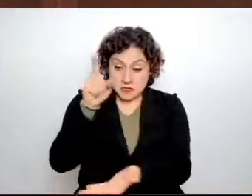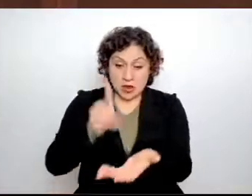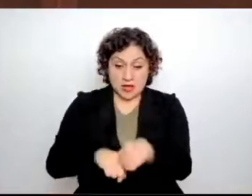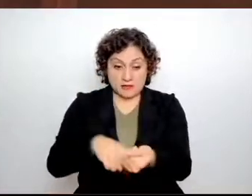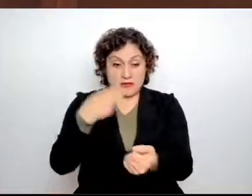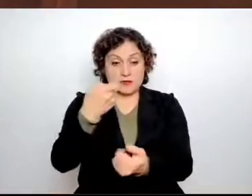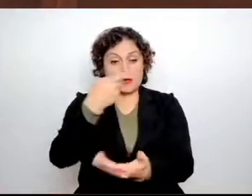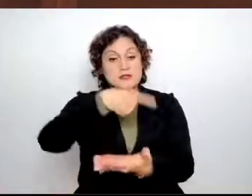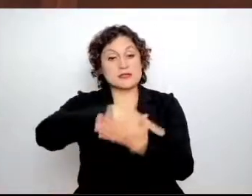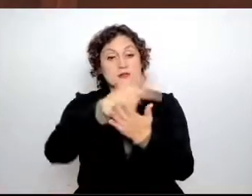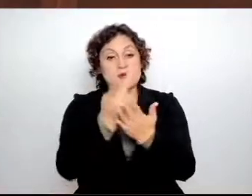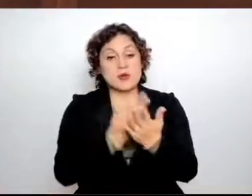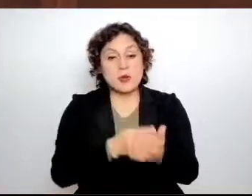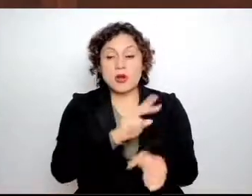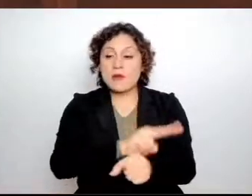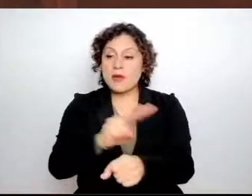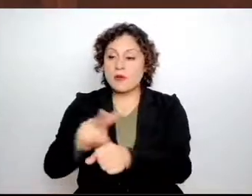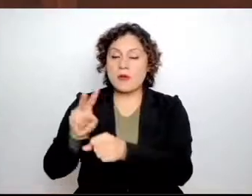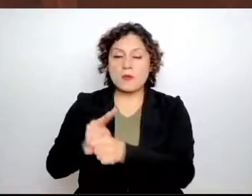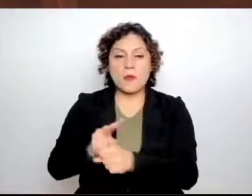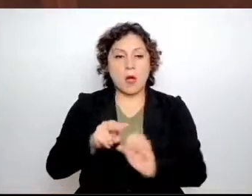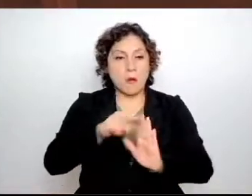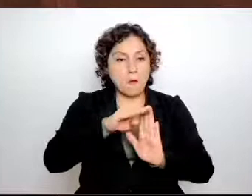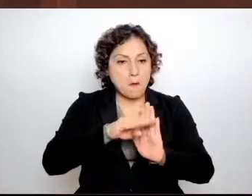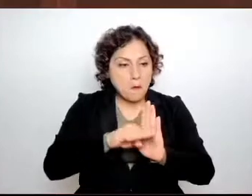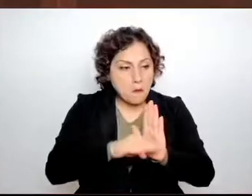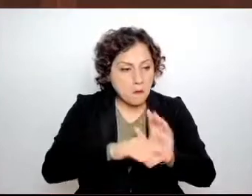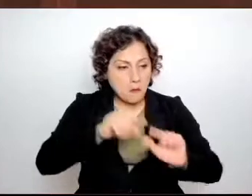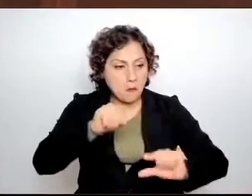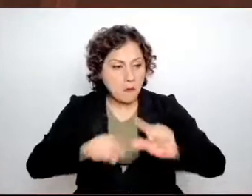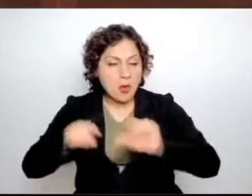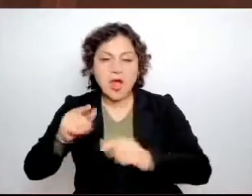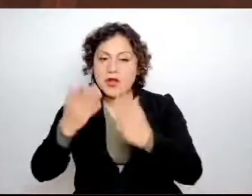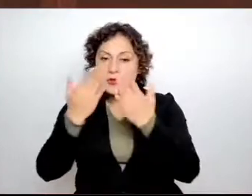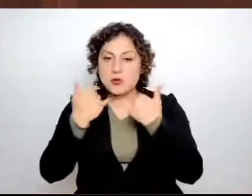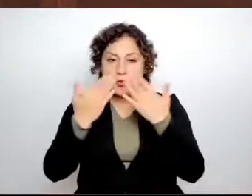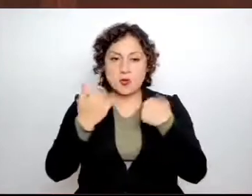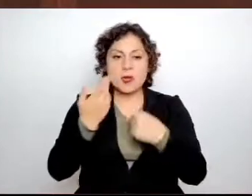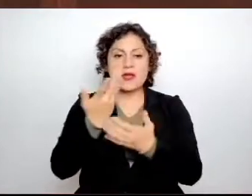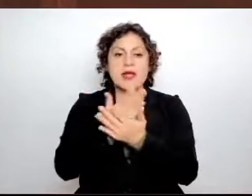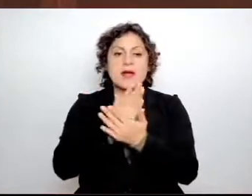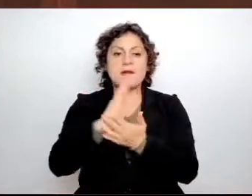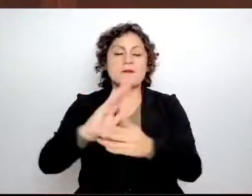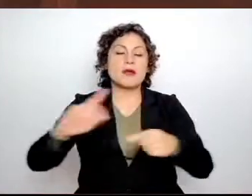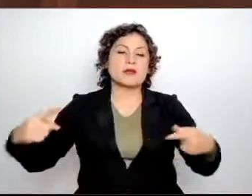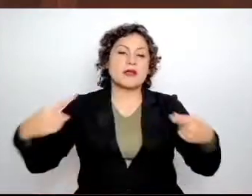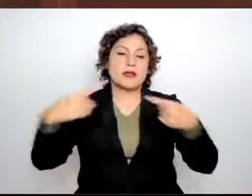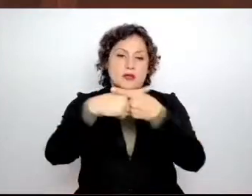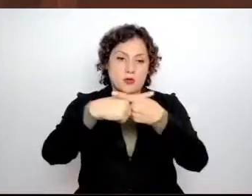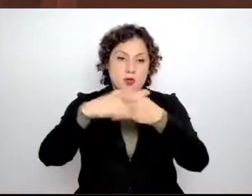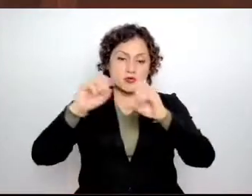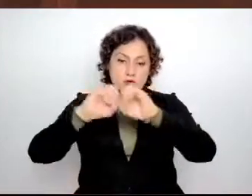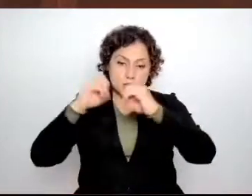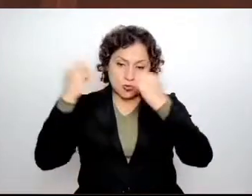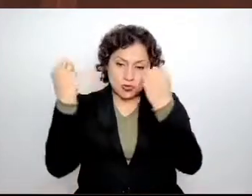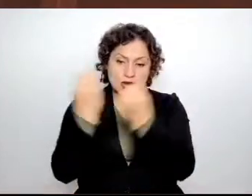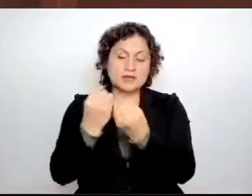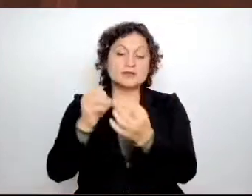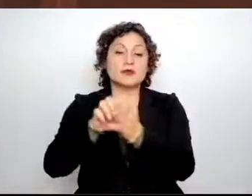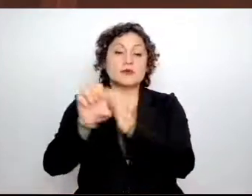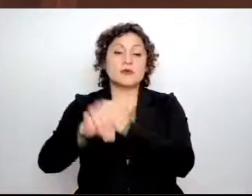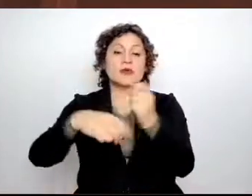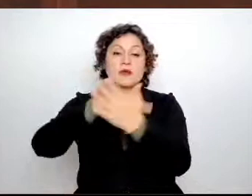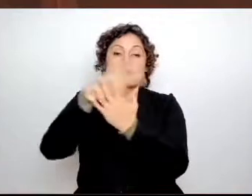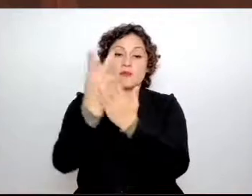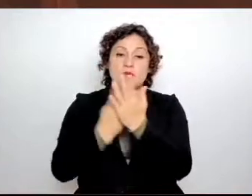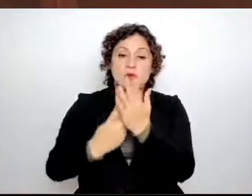mediciones y sobre todo incumple con las recomendaciones de organismos tan importantes como el programa de Naciones